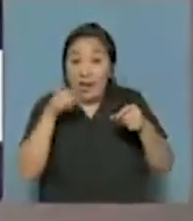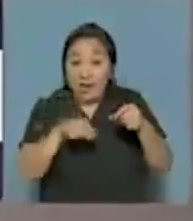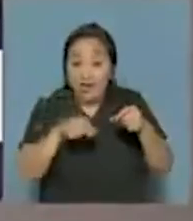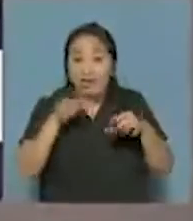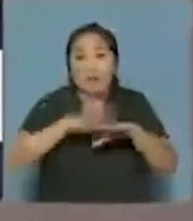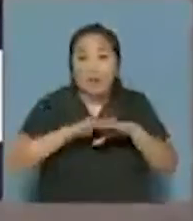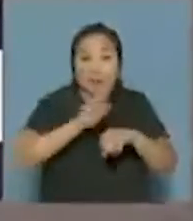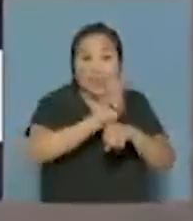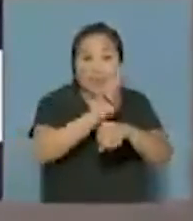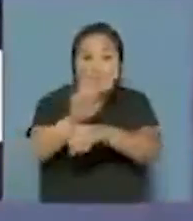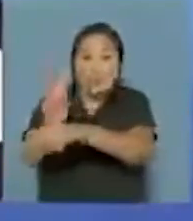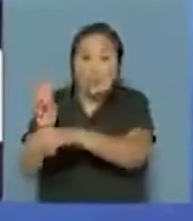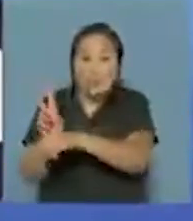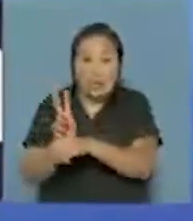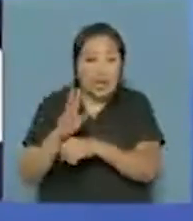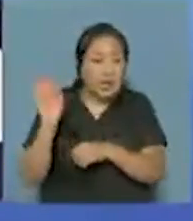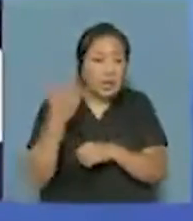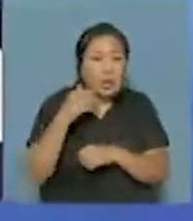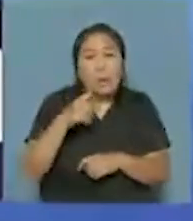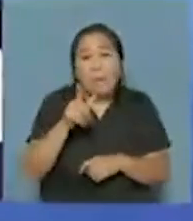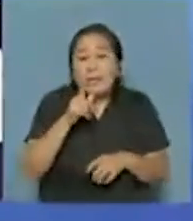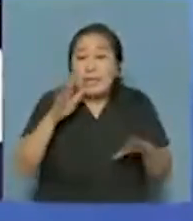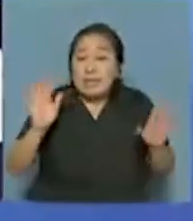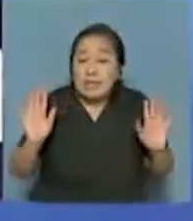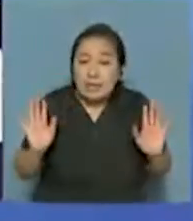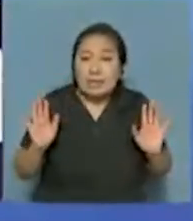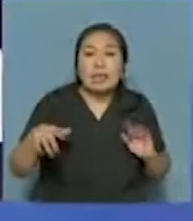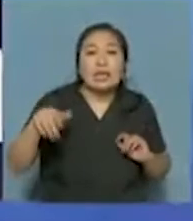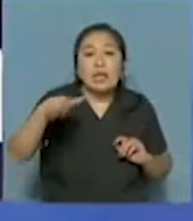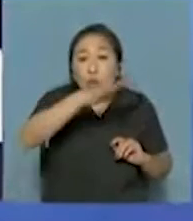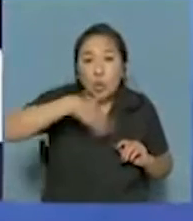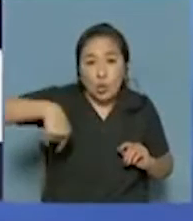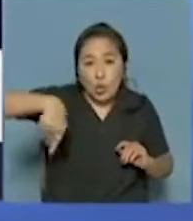velando por todos estos temas. Así que me parece que dentro de todo lo que es,